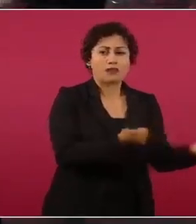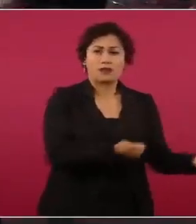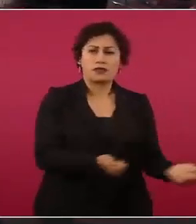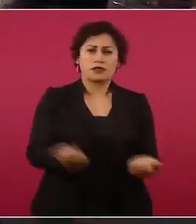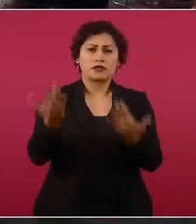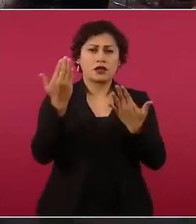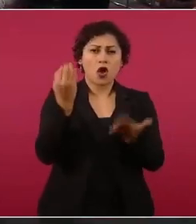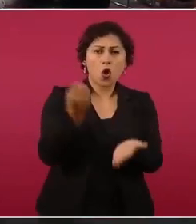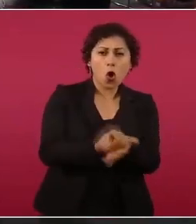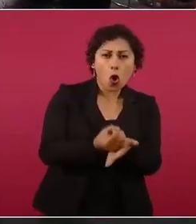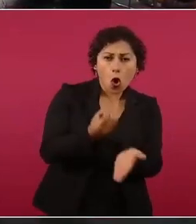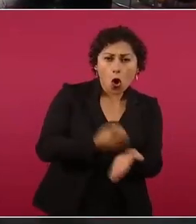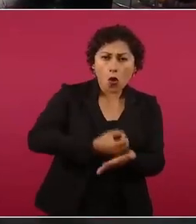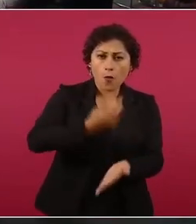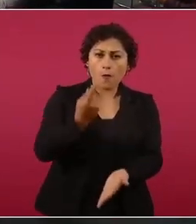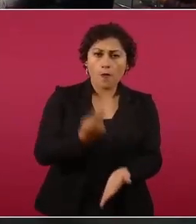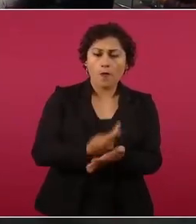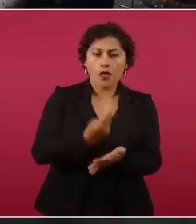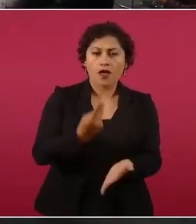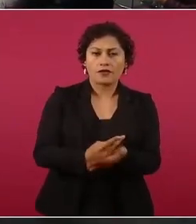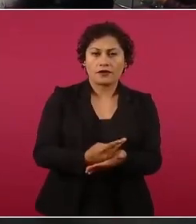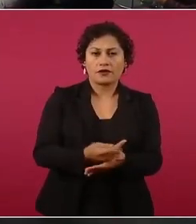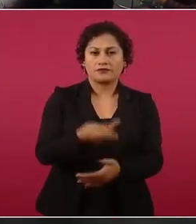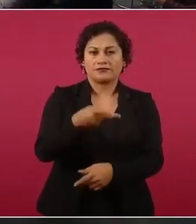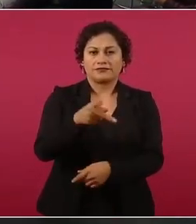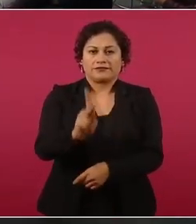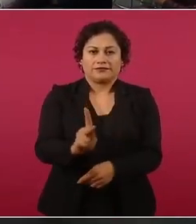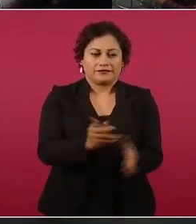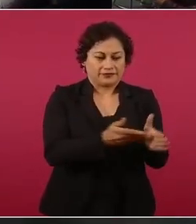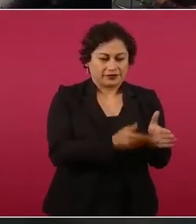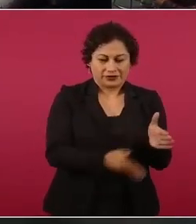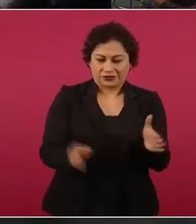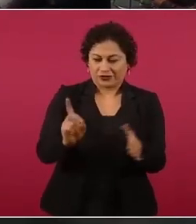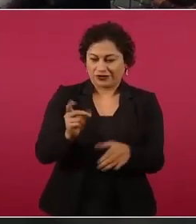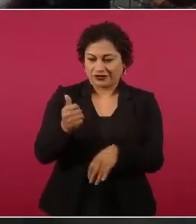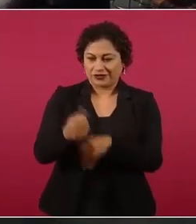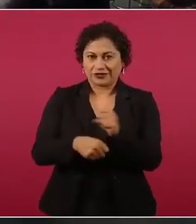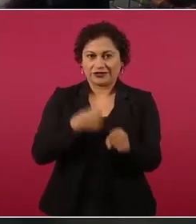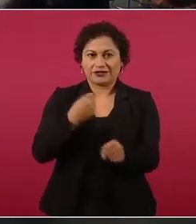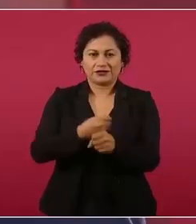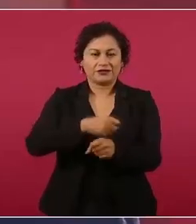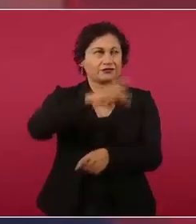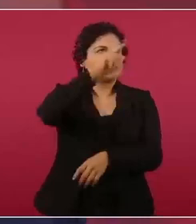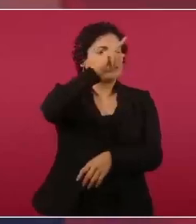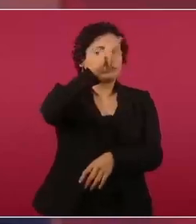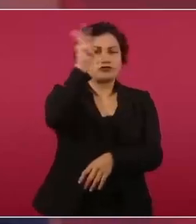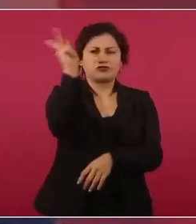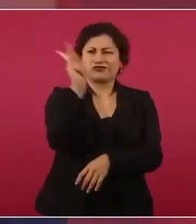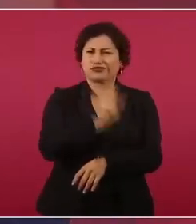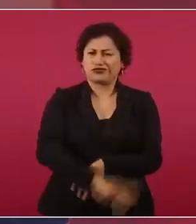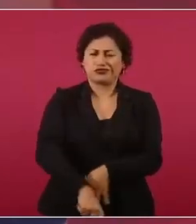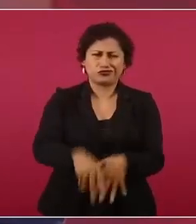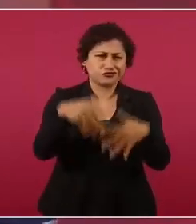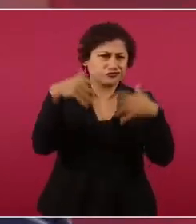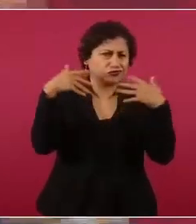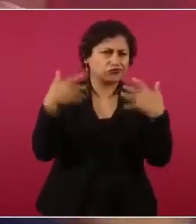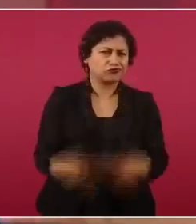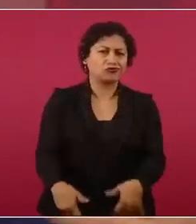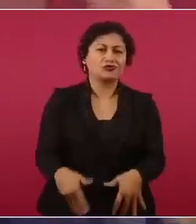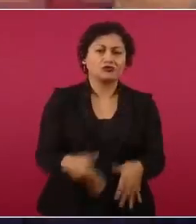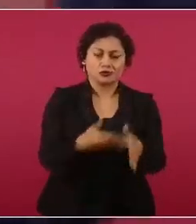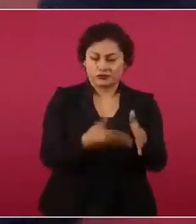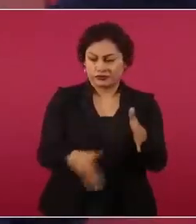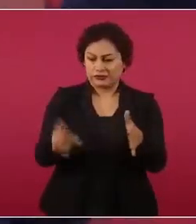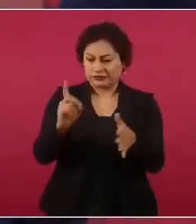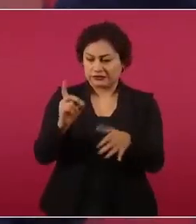10 veces más en 30 años que lo